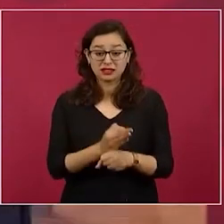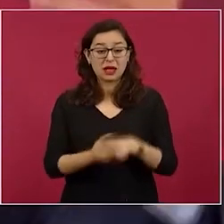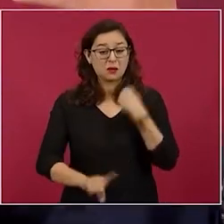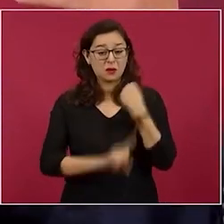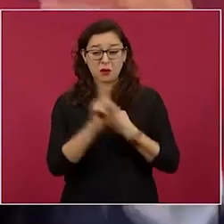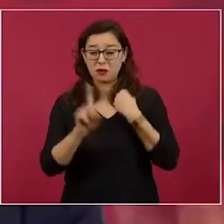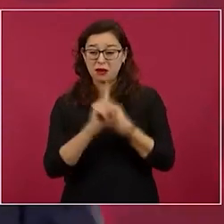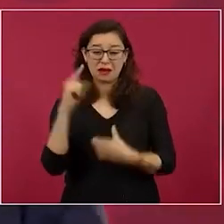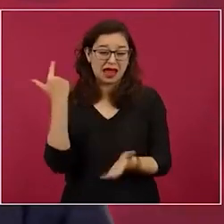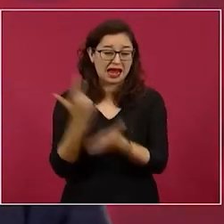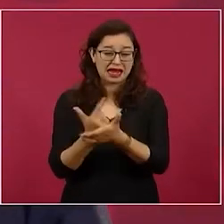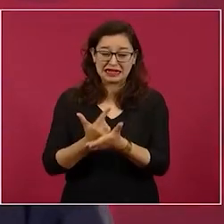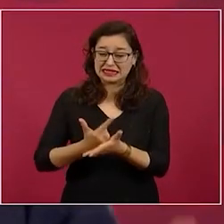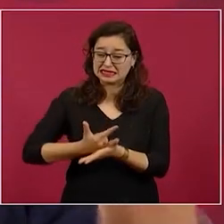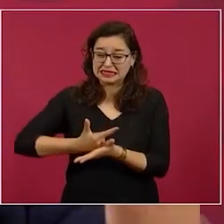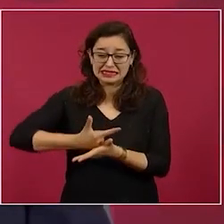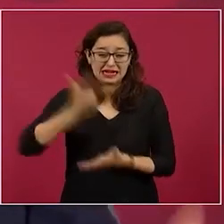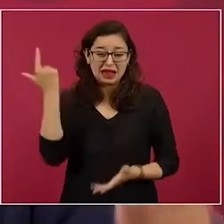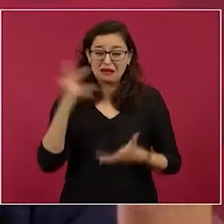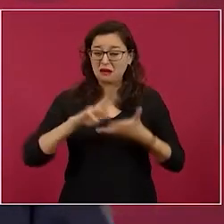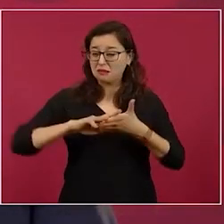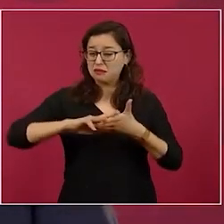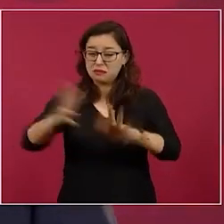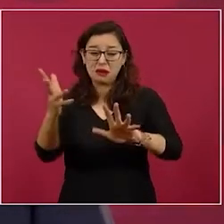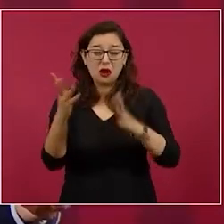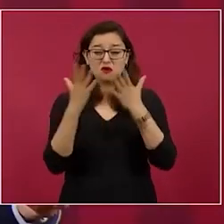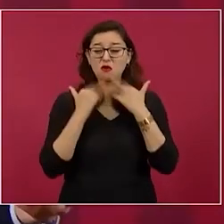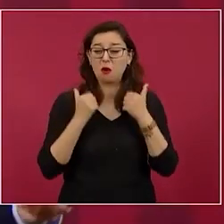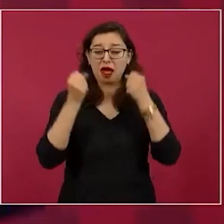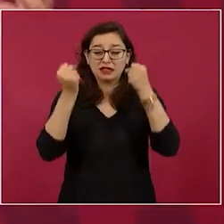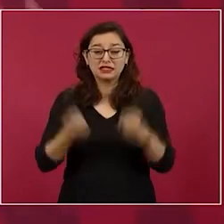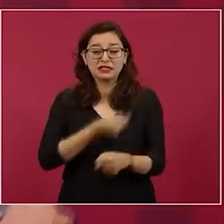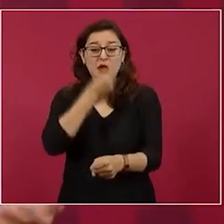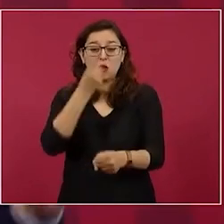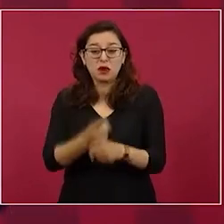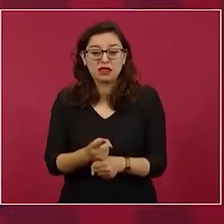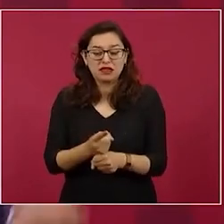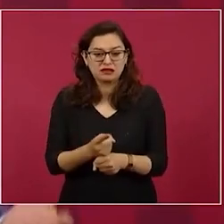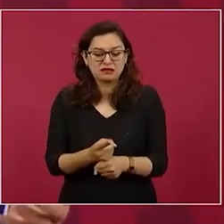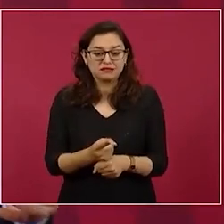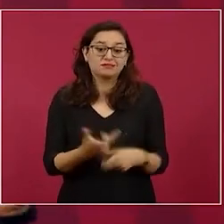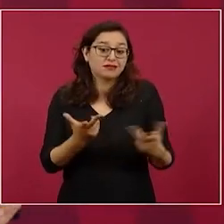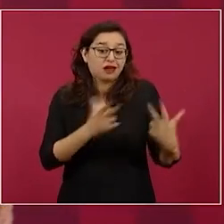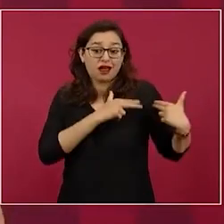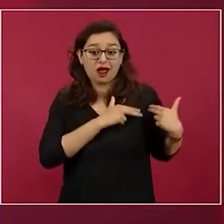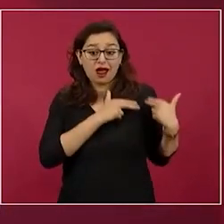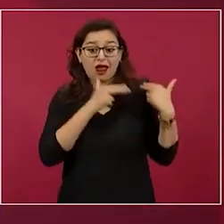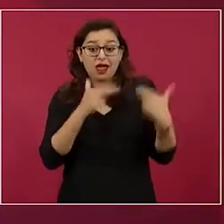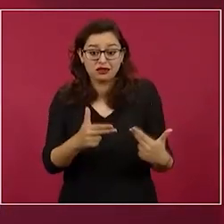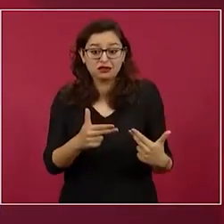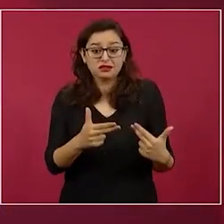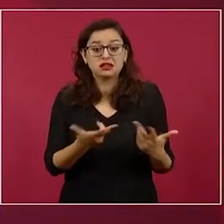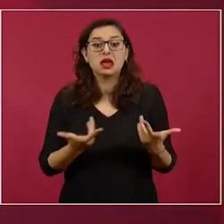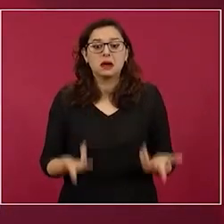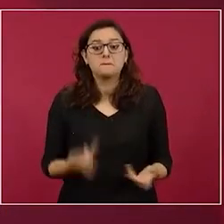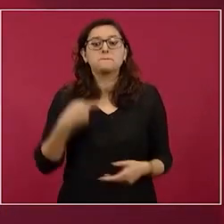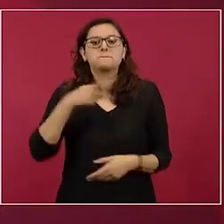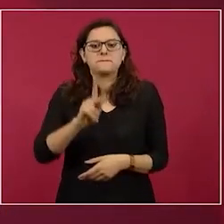heredamos grave de inseguridad y de violencia cuando menos repito por dos cosas